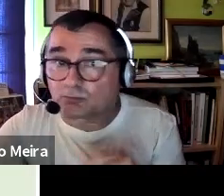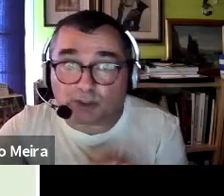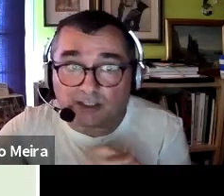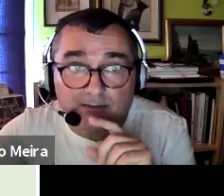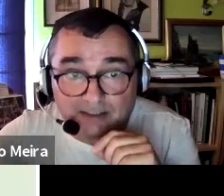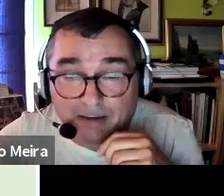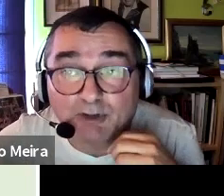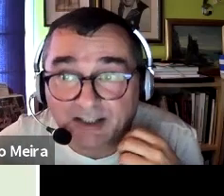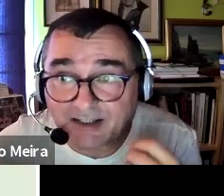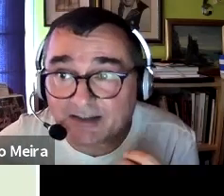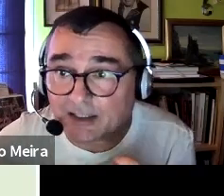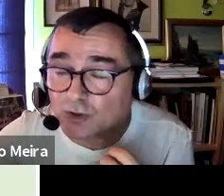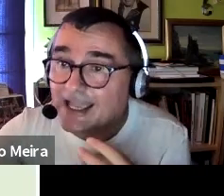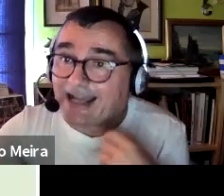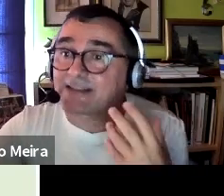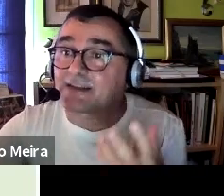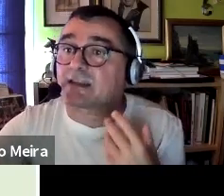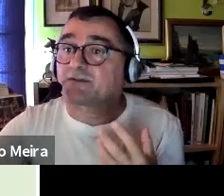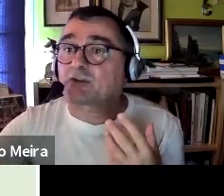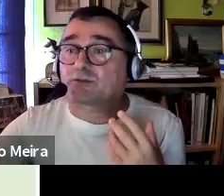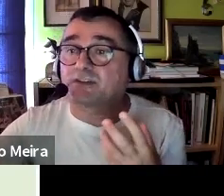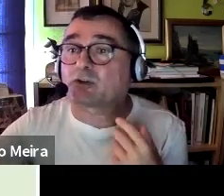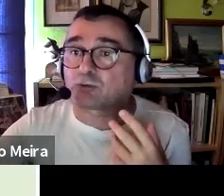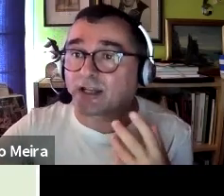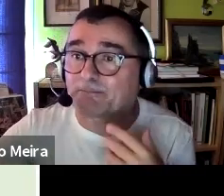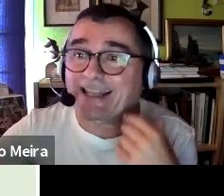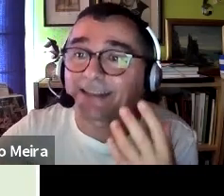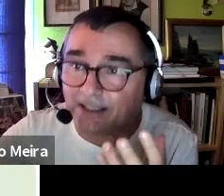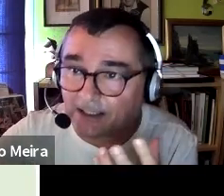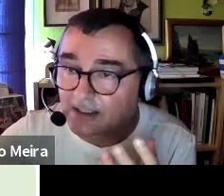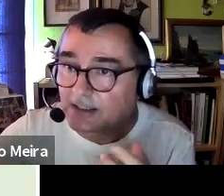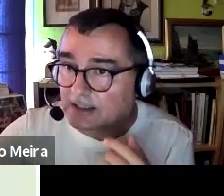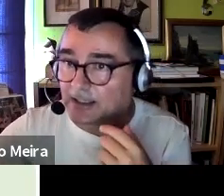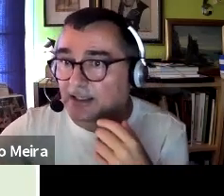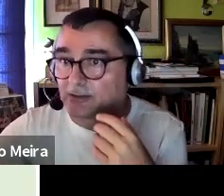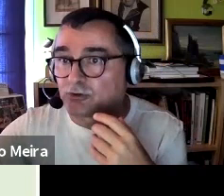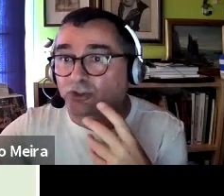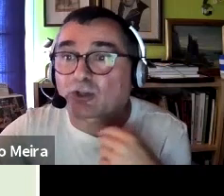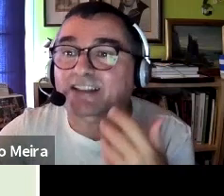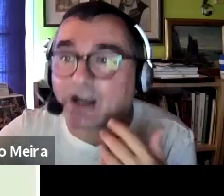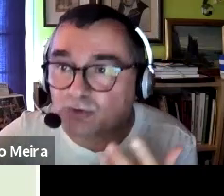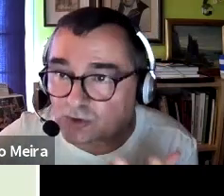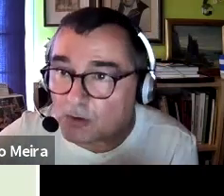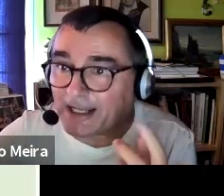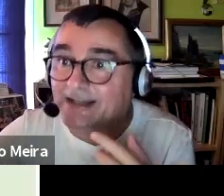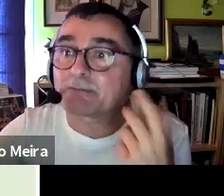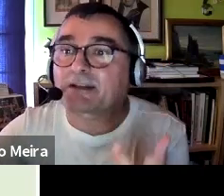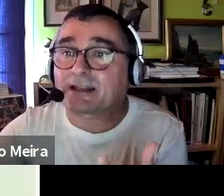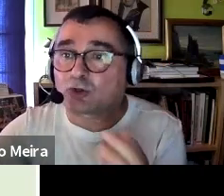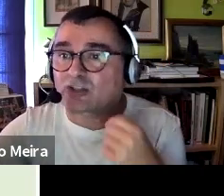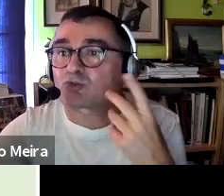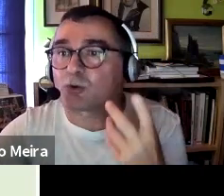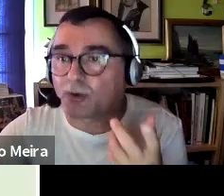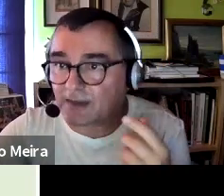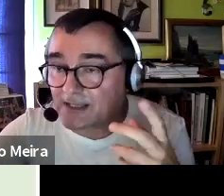sociales solo porque vamos a seguir necesitando a las ciencias físico naturales para entender no tanto las causas como para ir